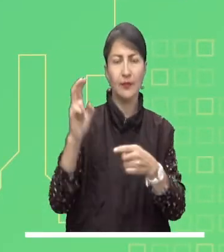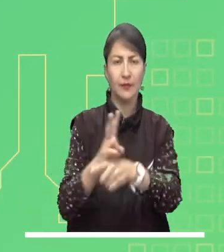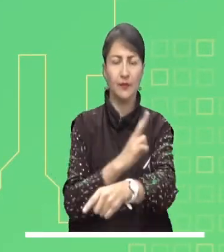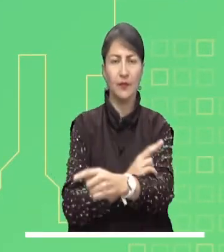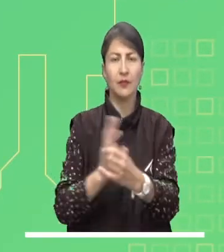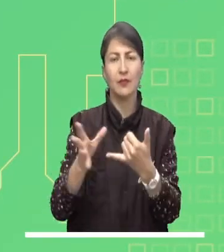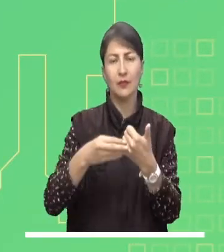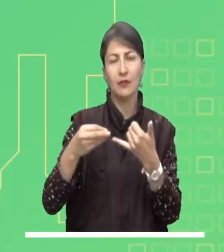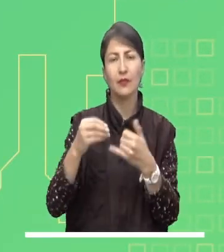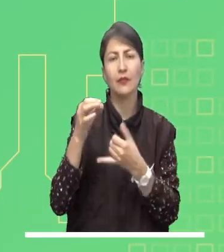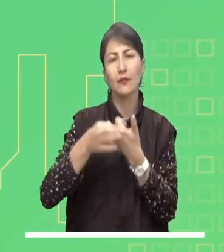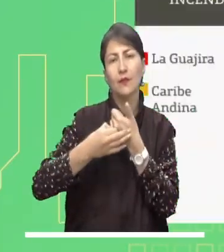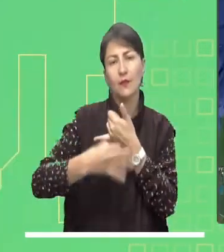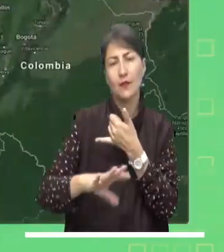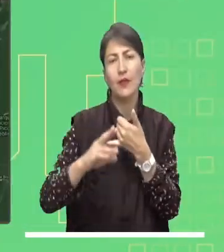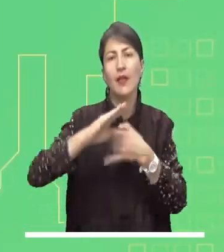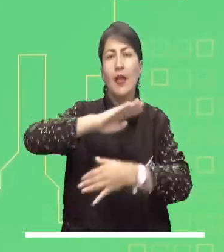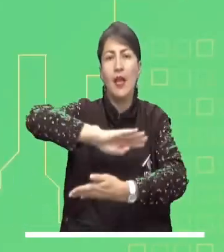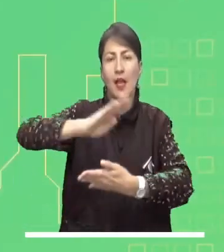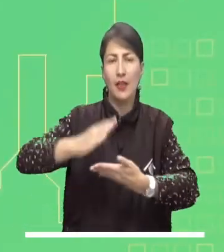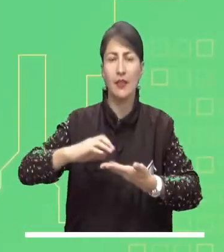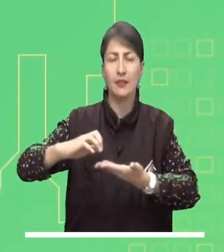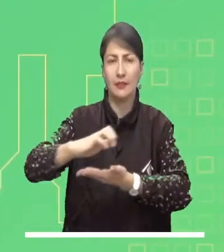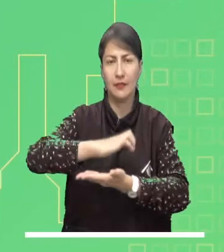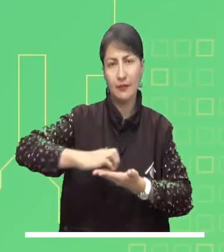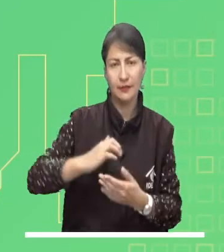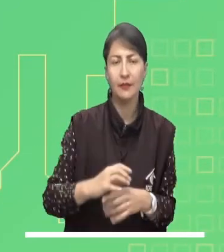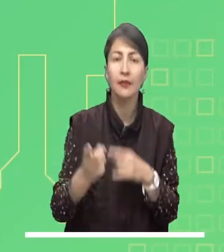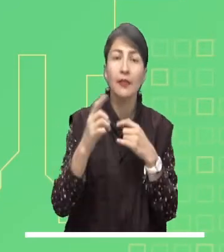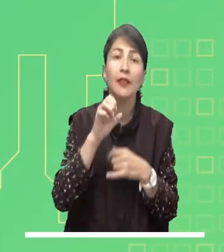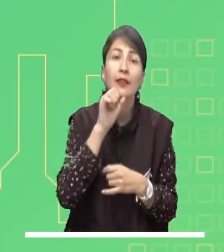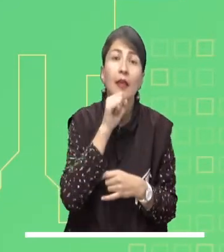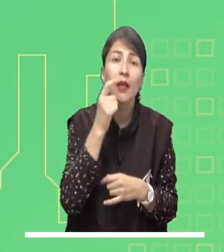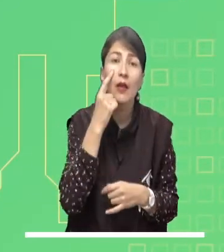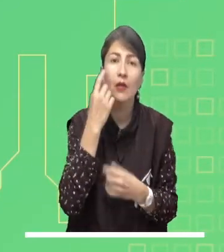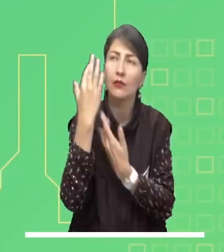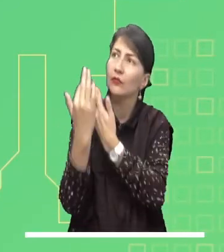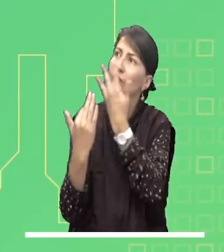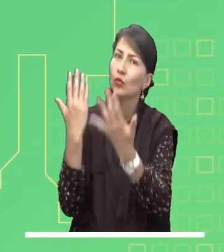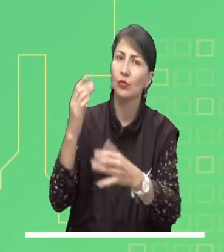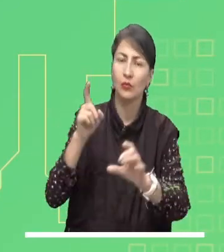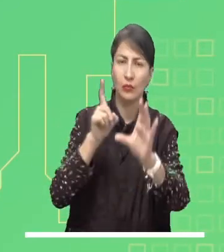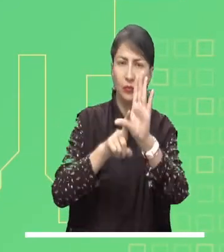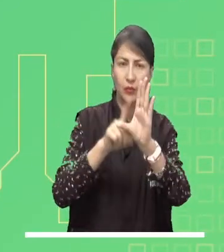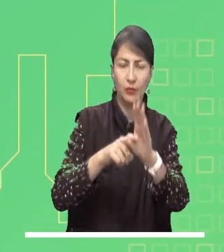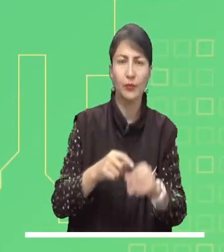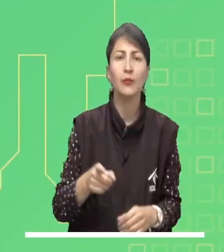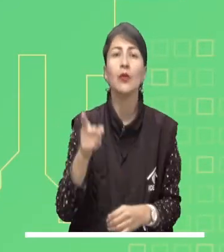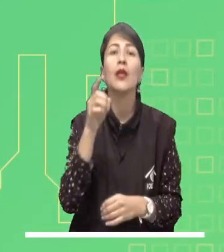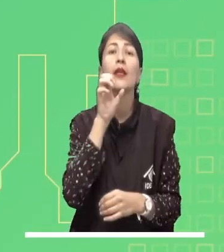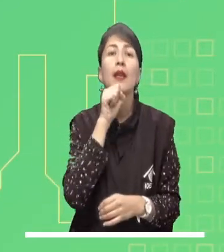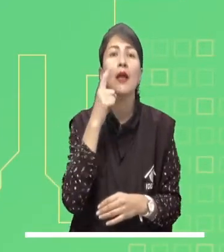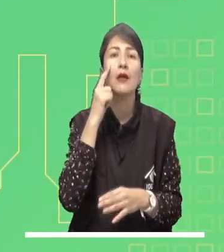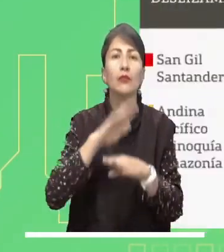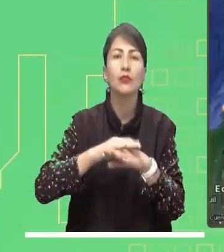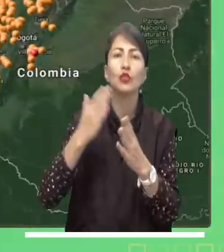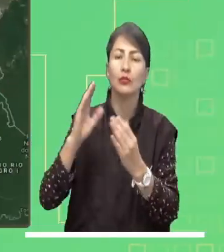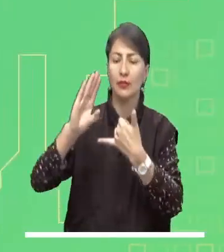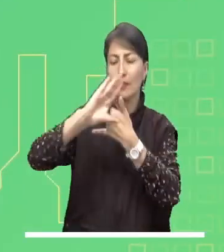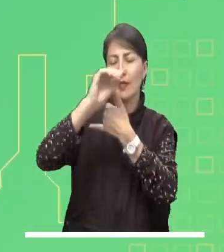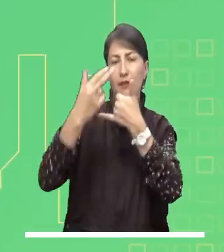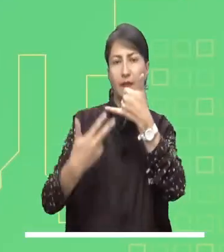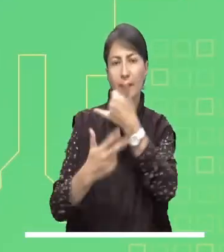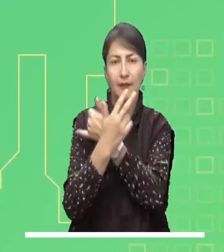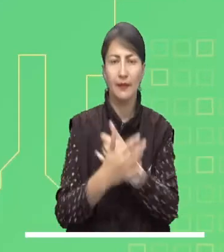Guainía, Guaviare, Antioquia y Santander. Alerta naranja por incendios en La Guajira. Alerta naranja en regiones Caribe y Andina.